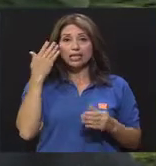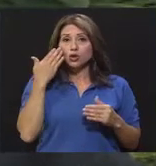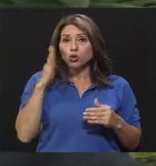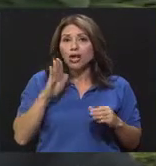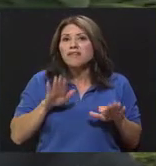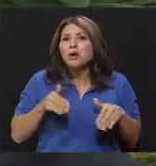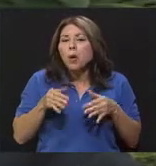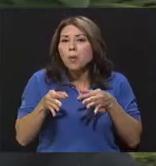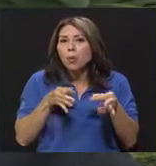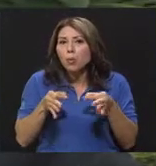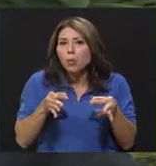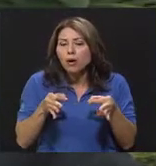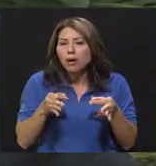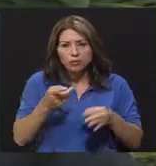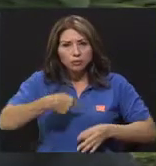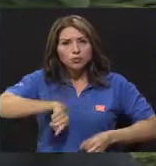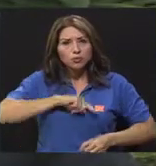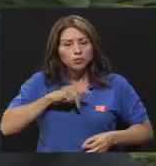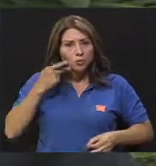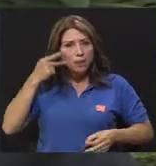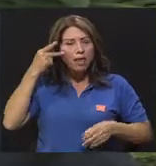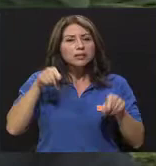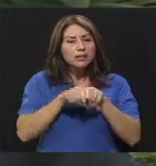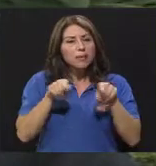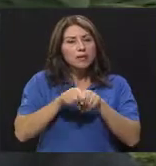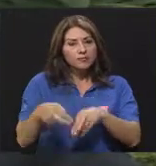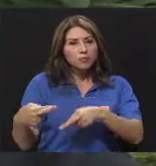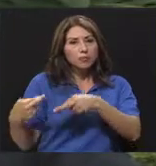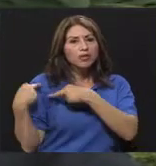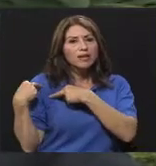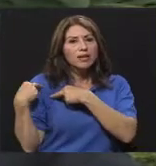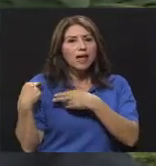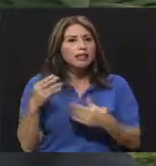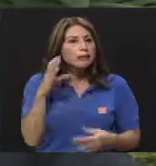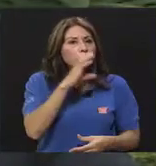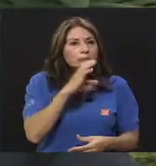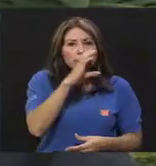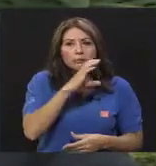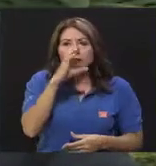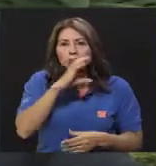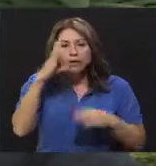Los padres también tenemos la responsabilidad de buscar cómo informarnos.